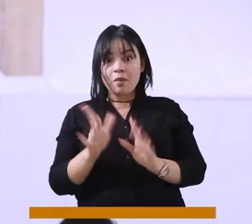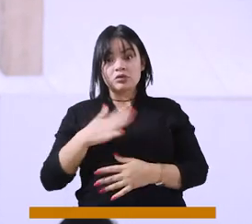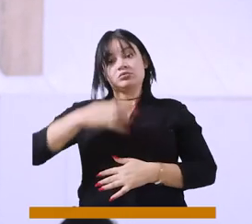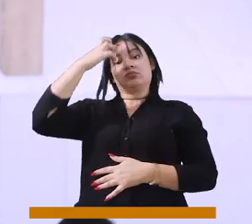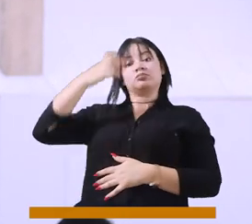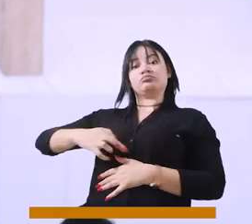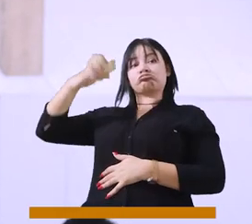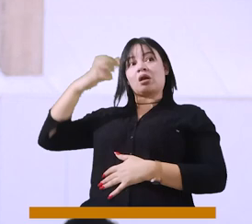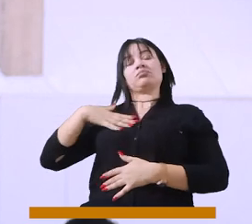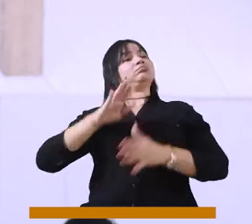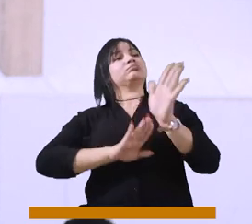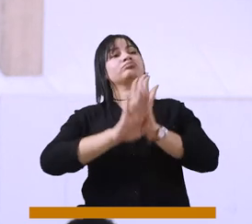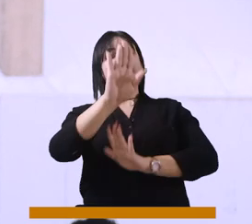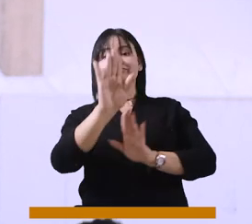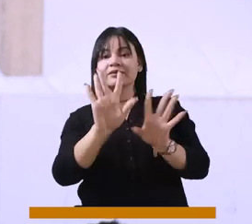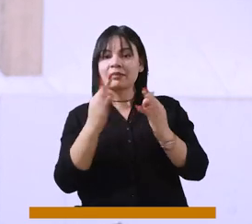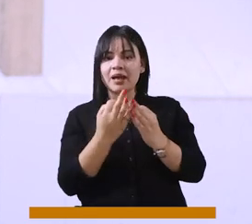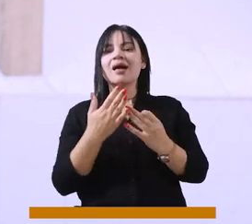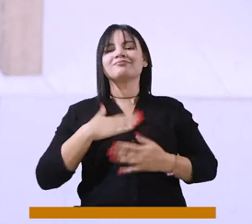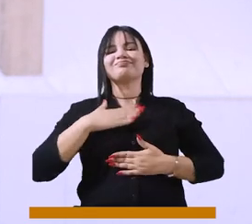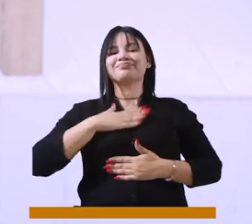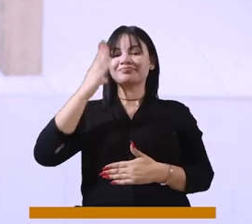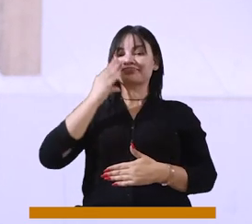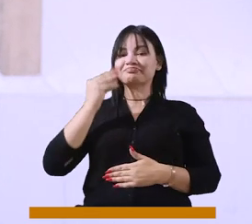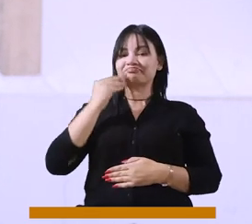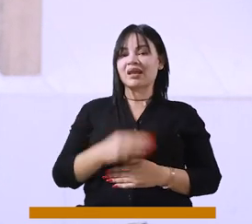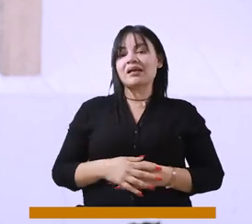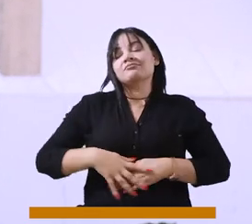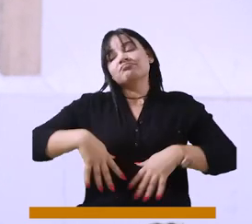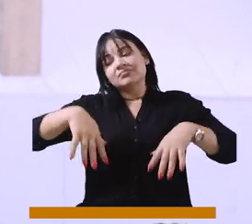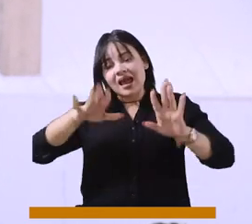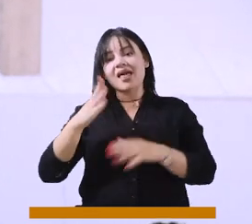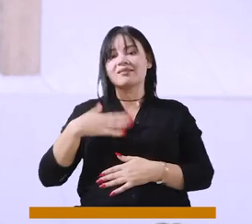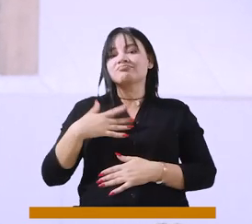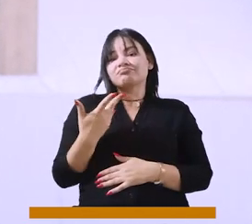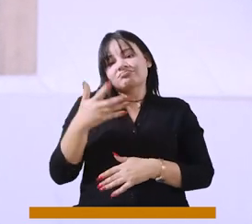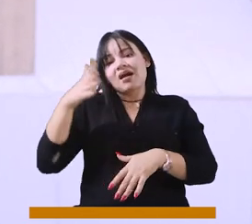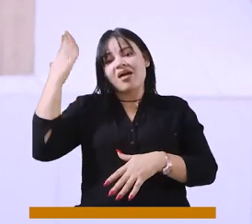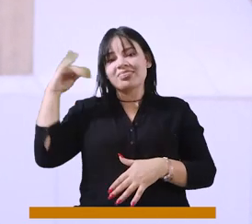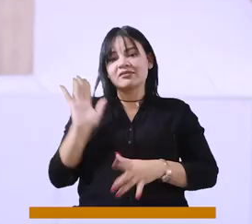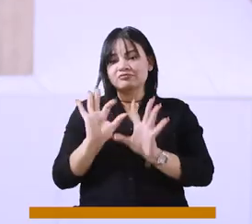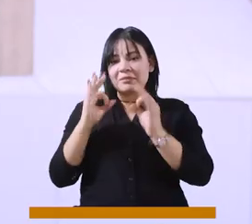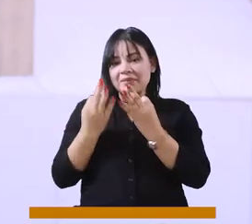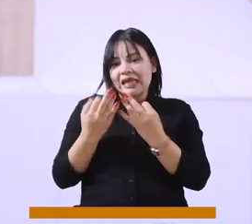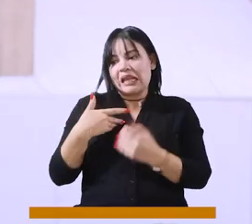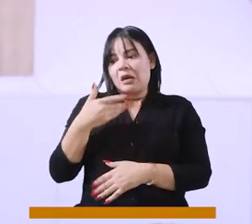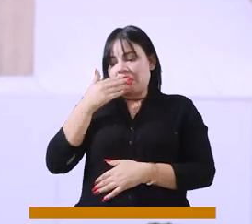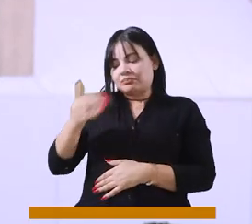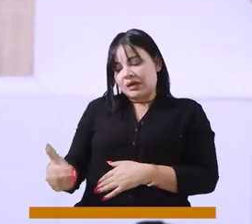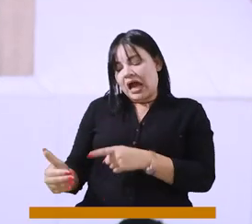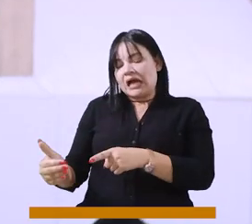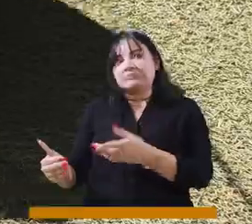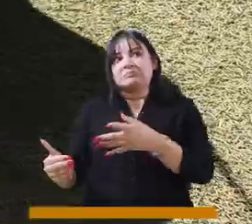custodia la dignidad humana. Quizás tuve unas situaciones complejas de mi familia, la forma